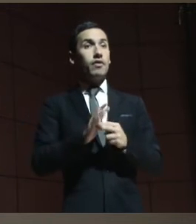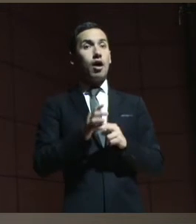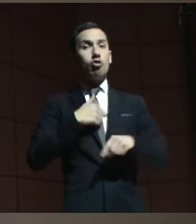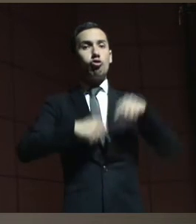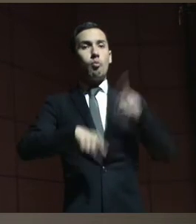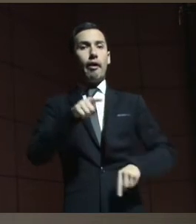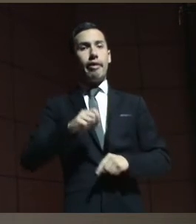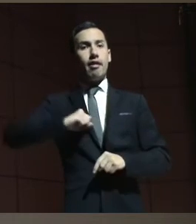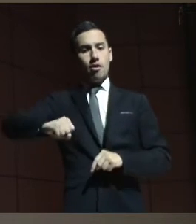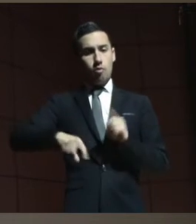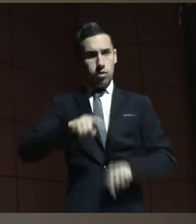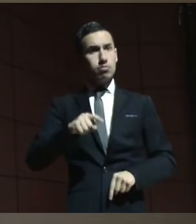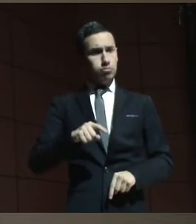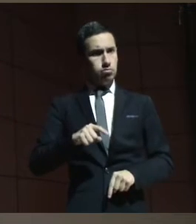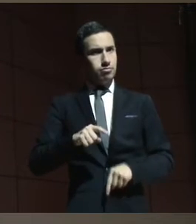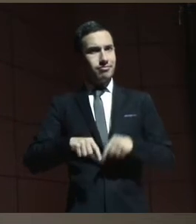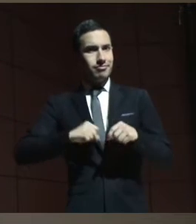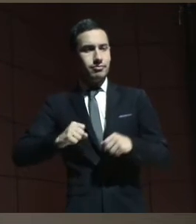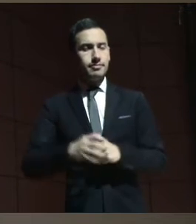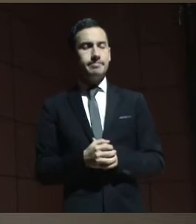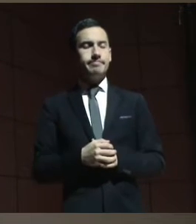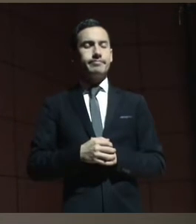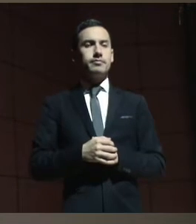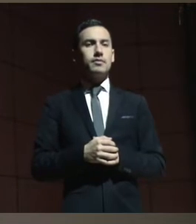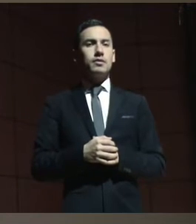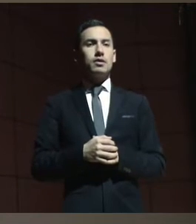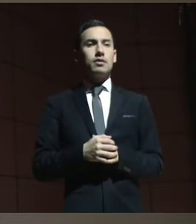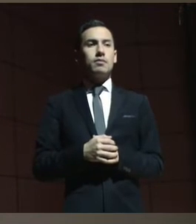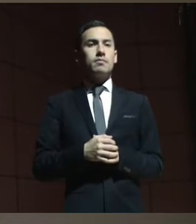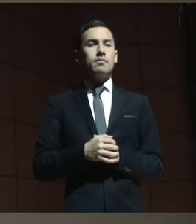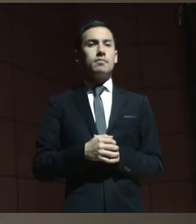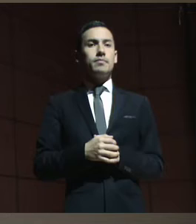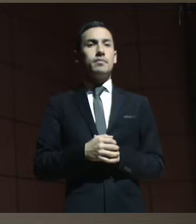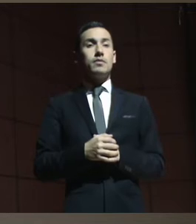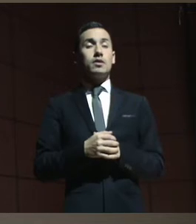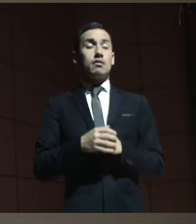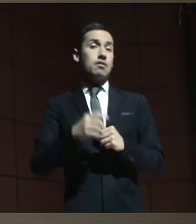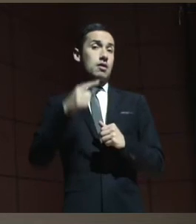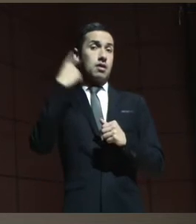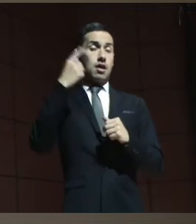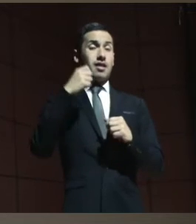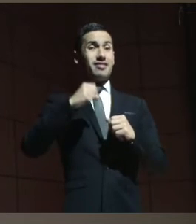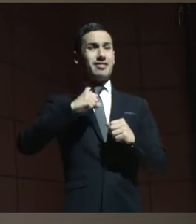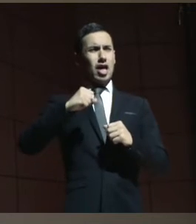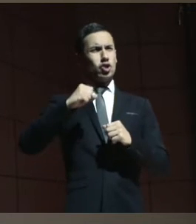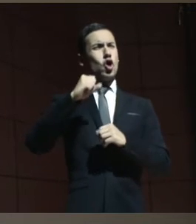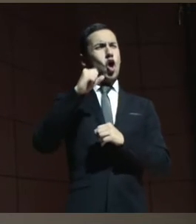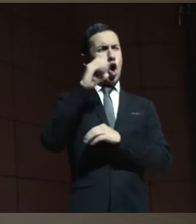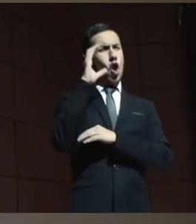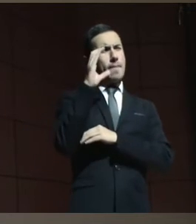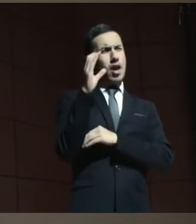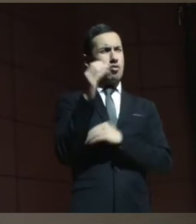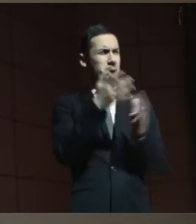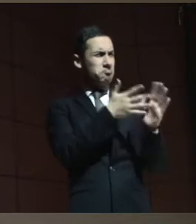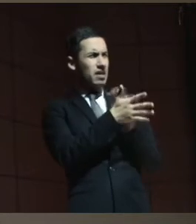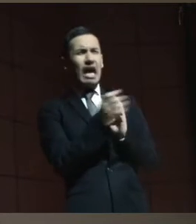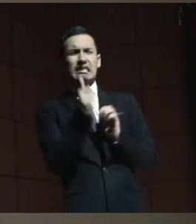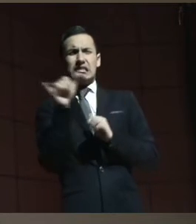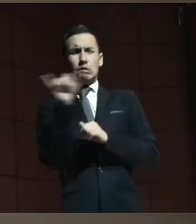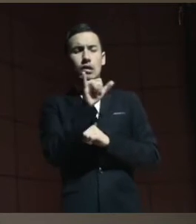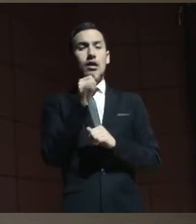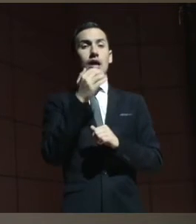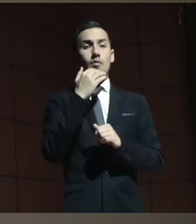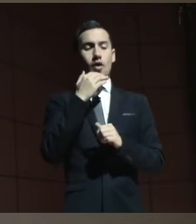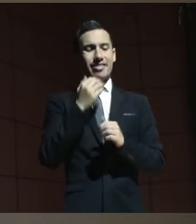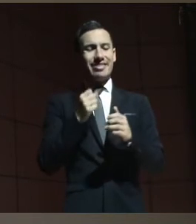derechos. A tal punto que creo que tampoco se diferencia con el derecho colombiano, estoy segura, en el derecho